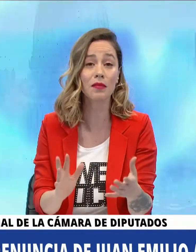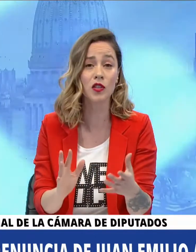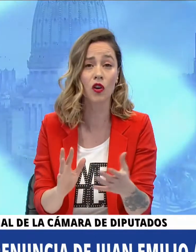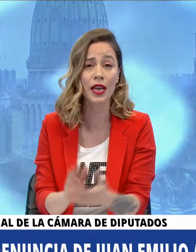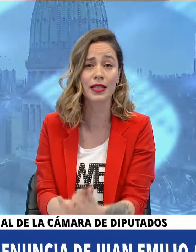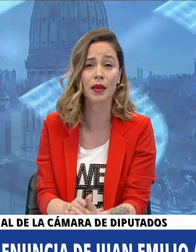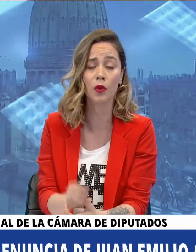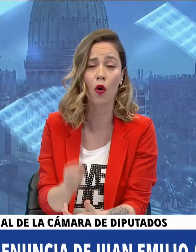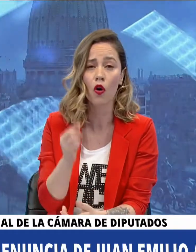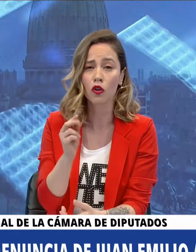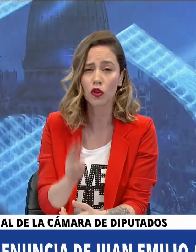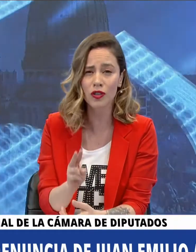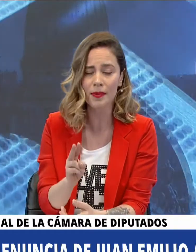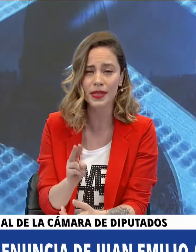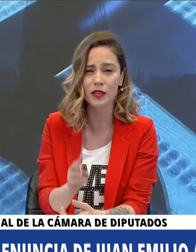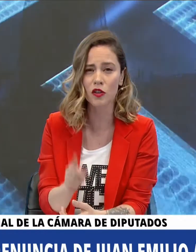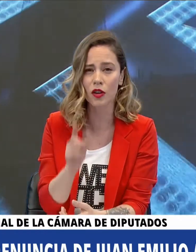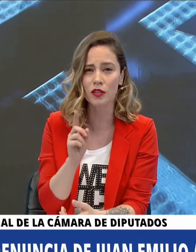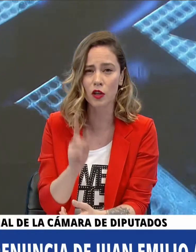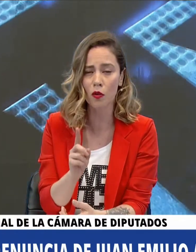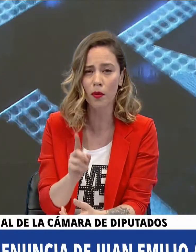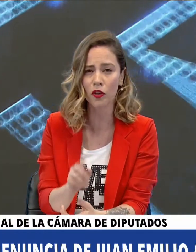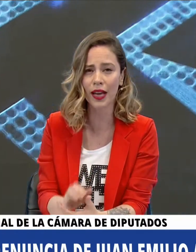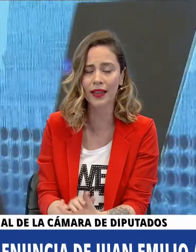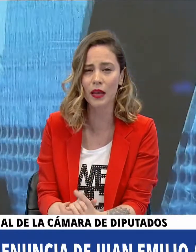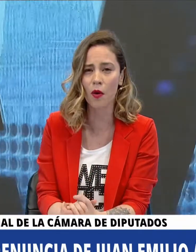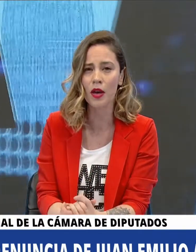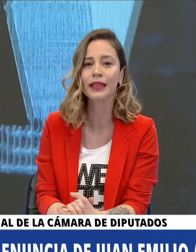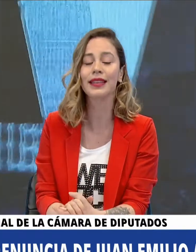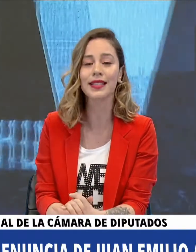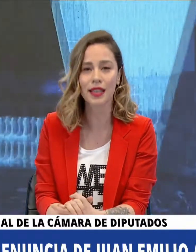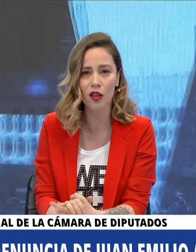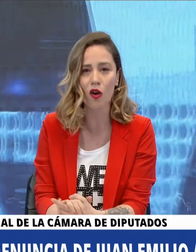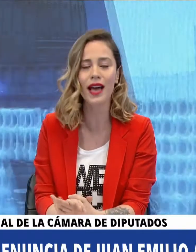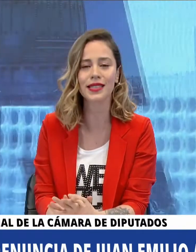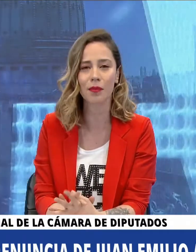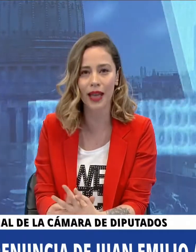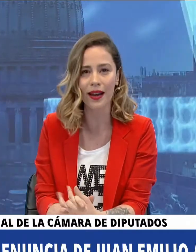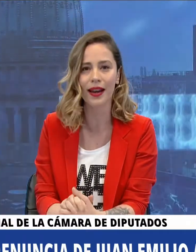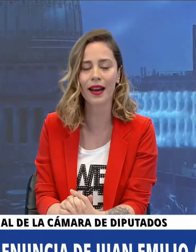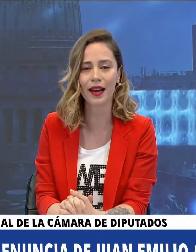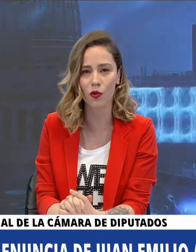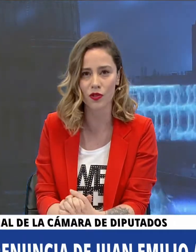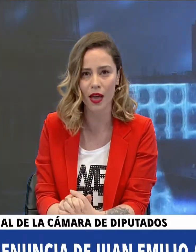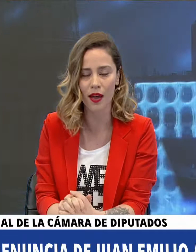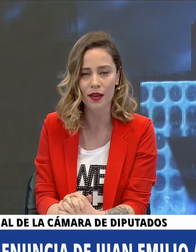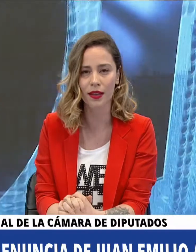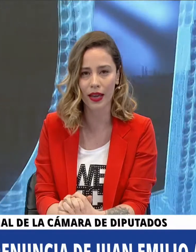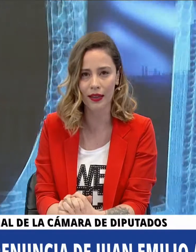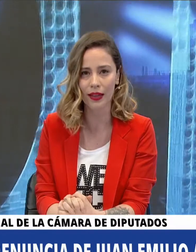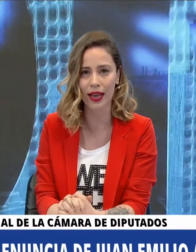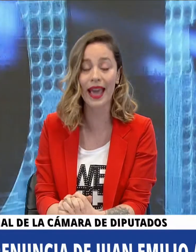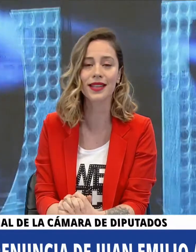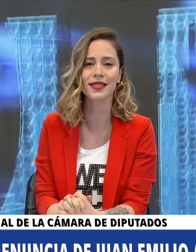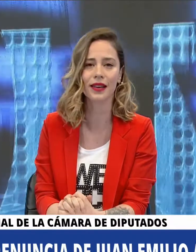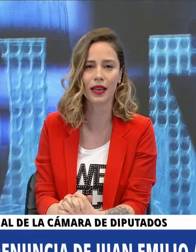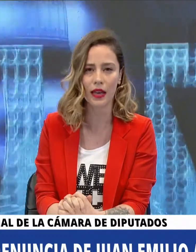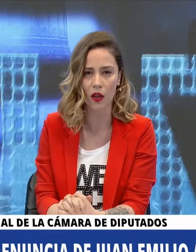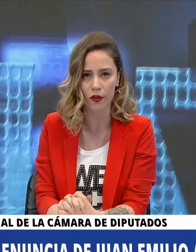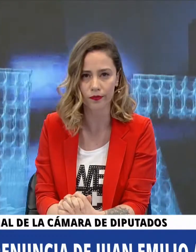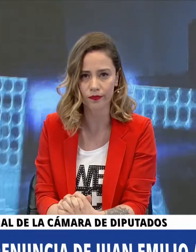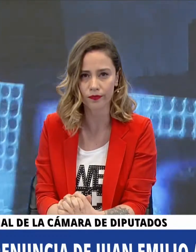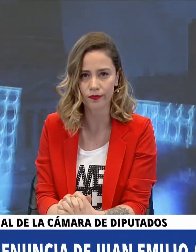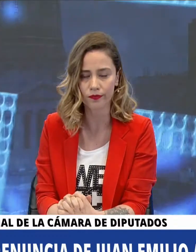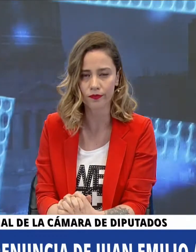la gran mayoría excepto dos abstenciones y un voto negativo decidió aceptar la renuncia de este ex